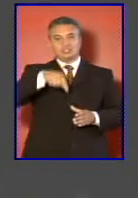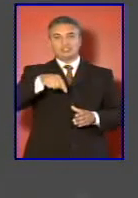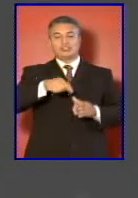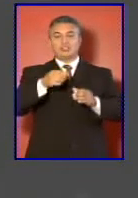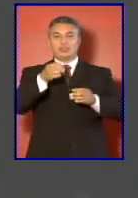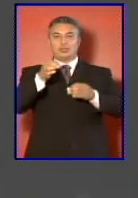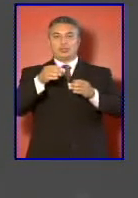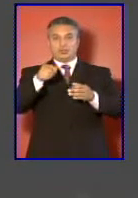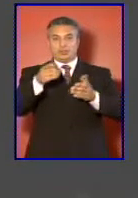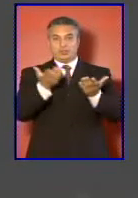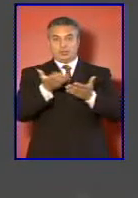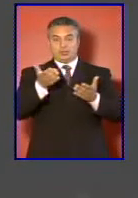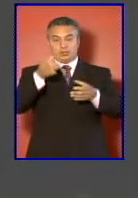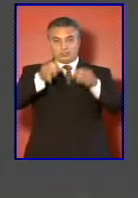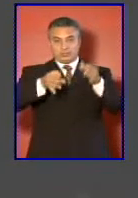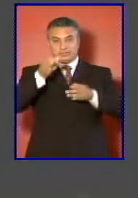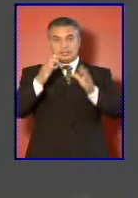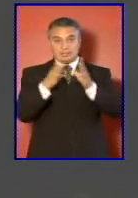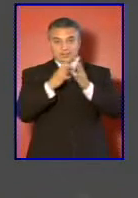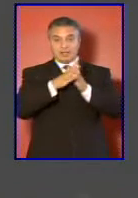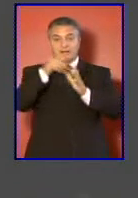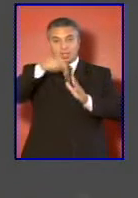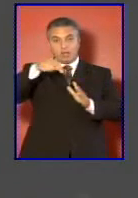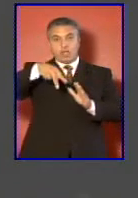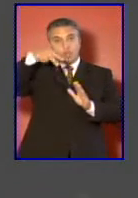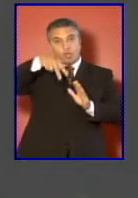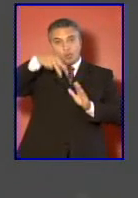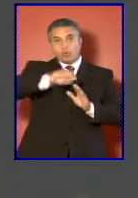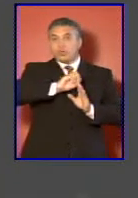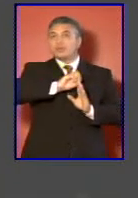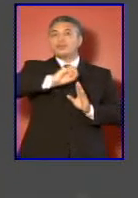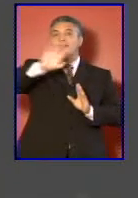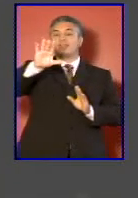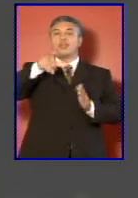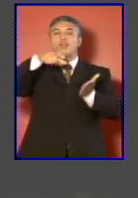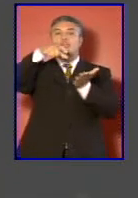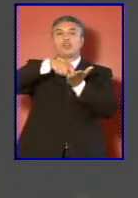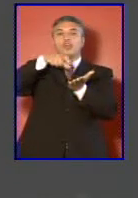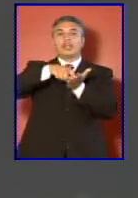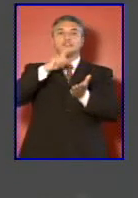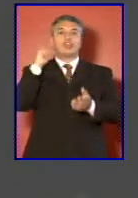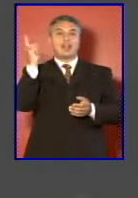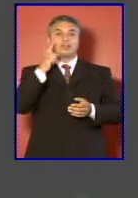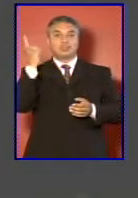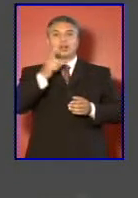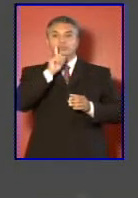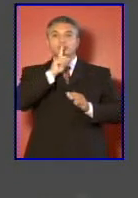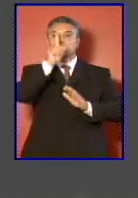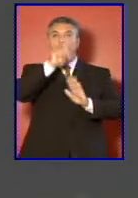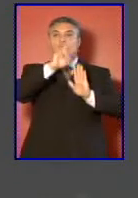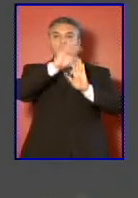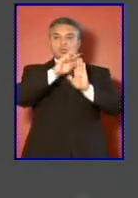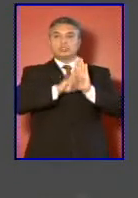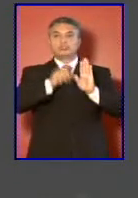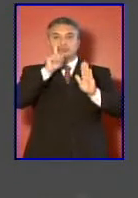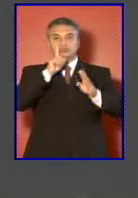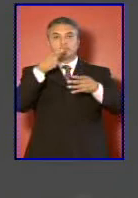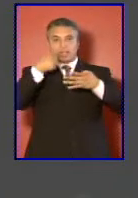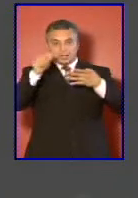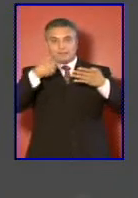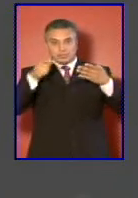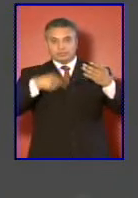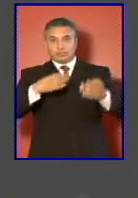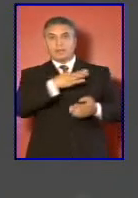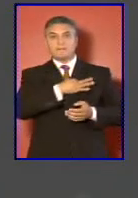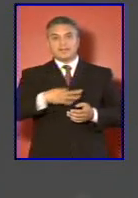de junio de este año al congreso nacional un proyecto que está en revisión por el ministerio de